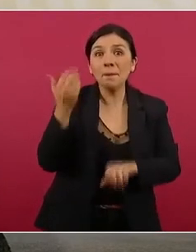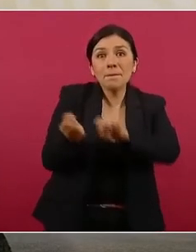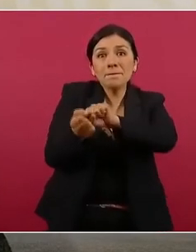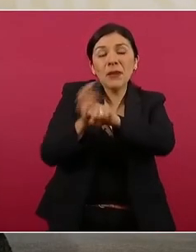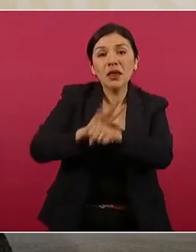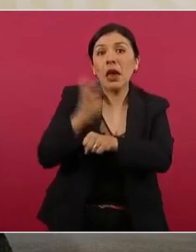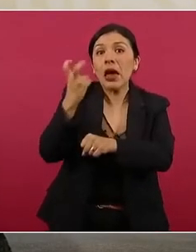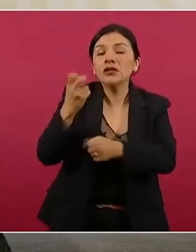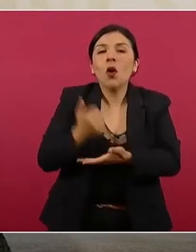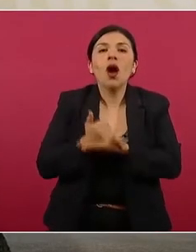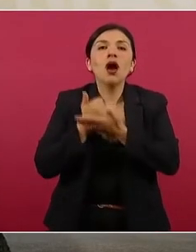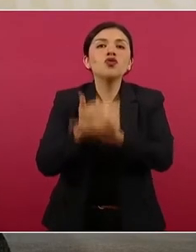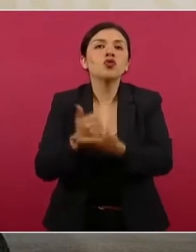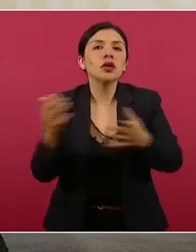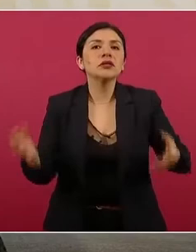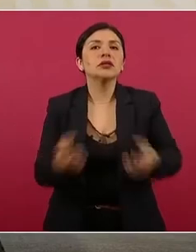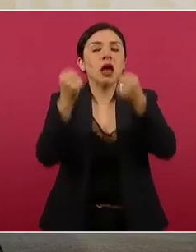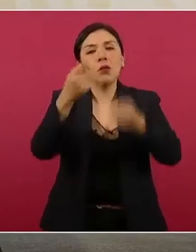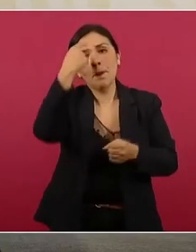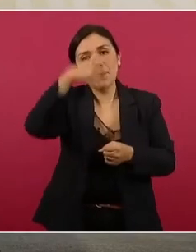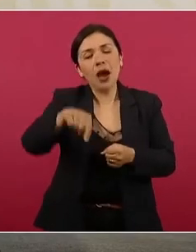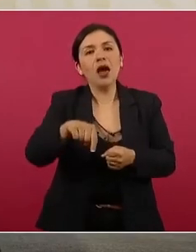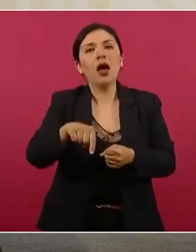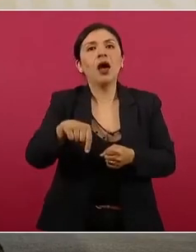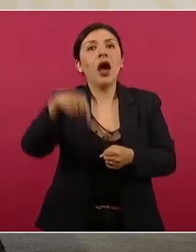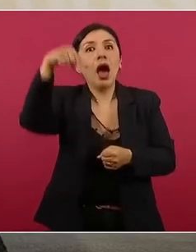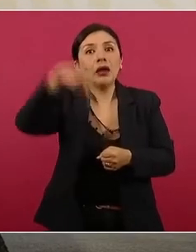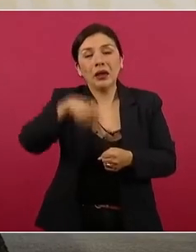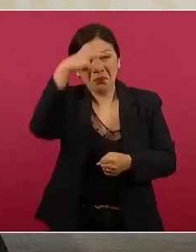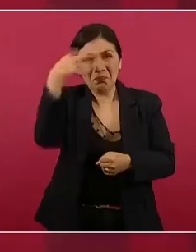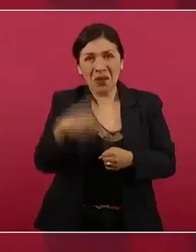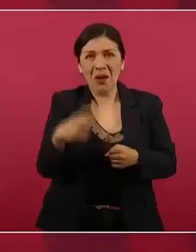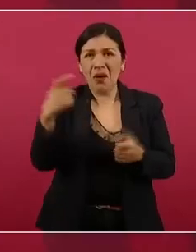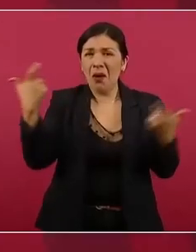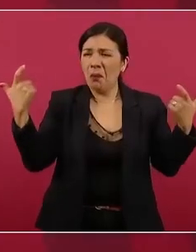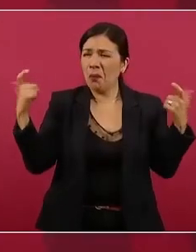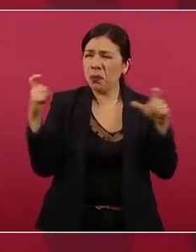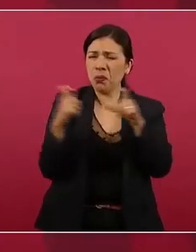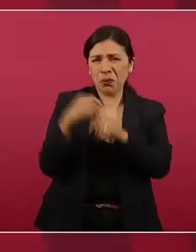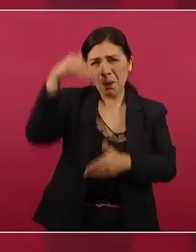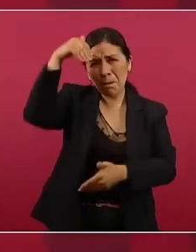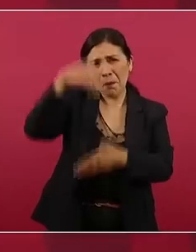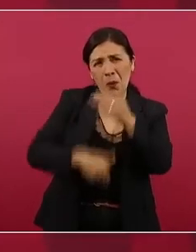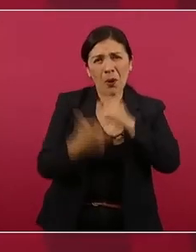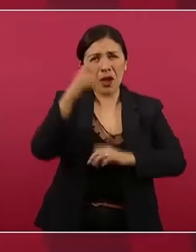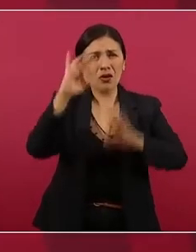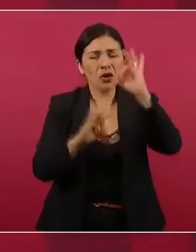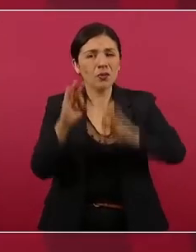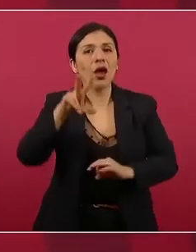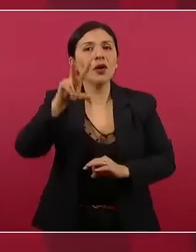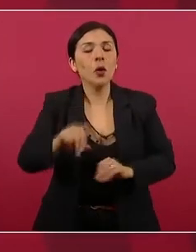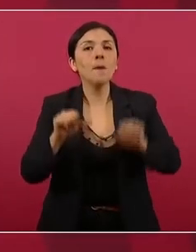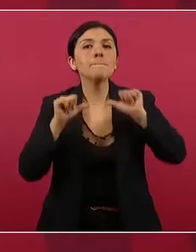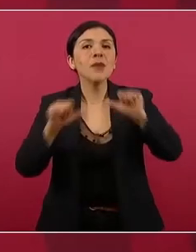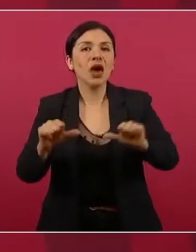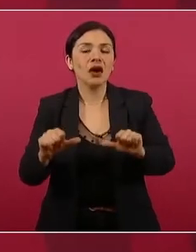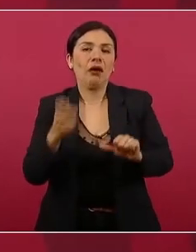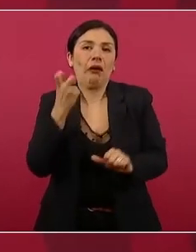para que no se nos desplomara por completo la economía y para que la gente